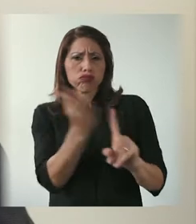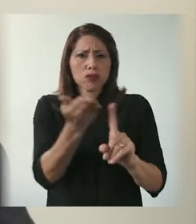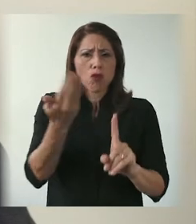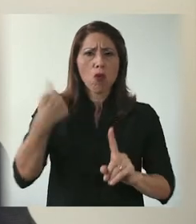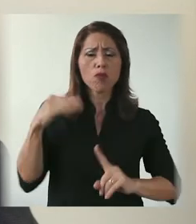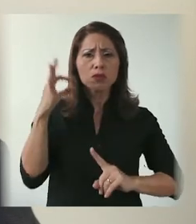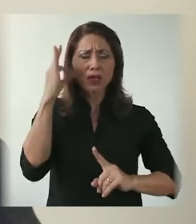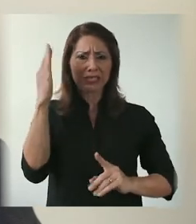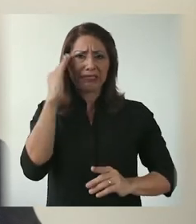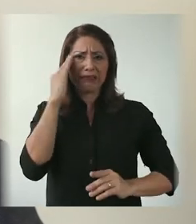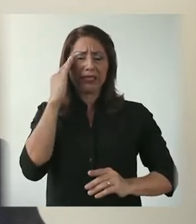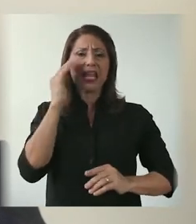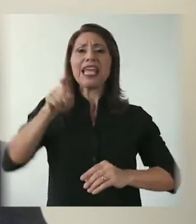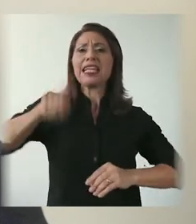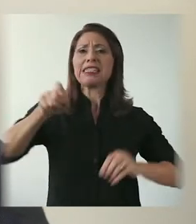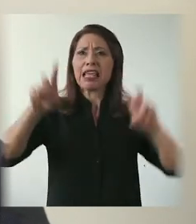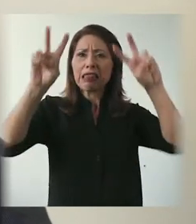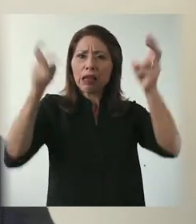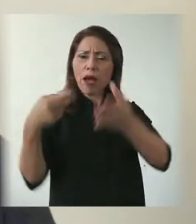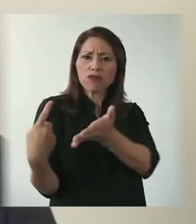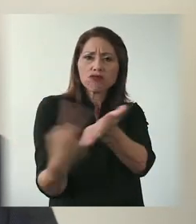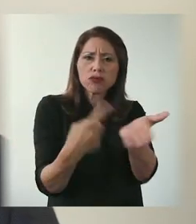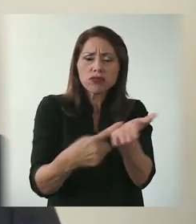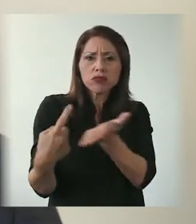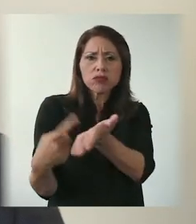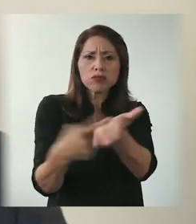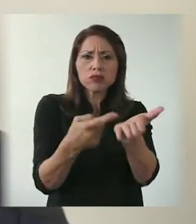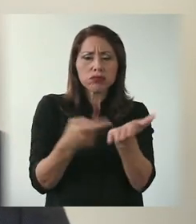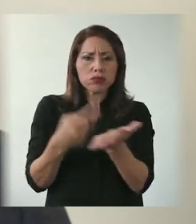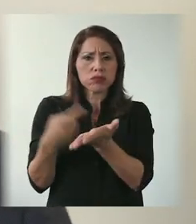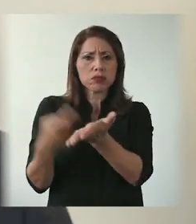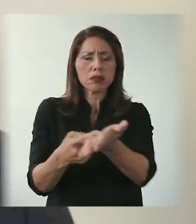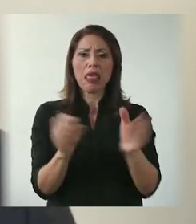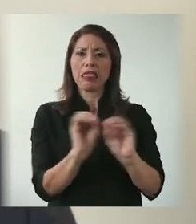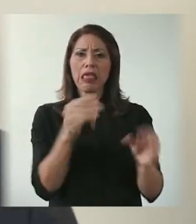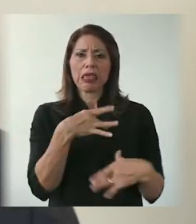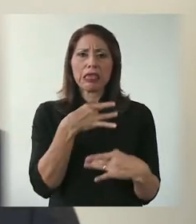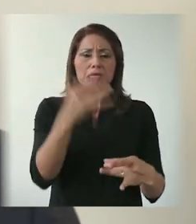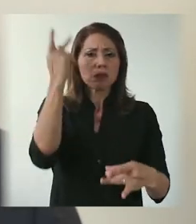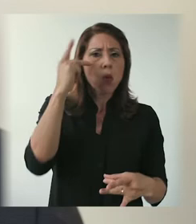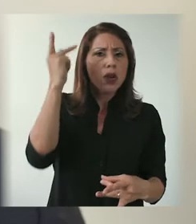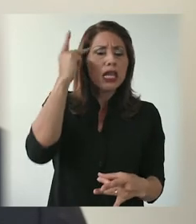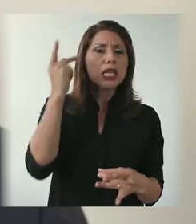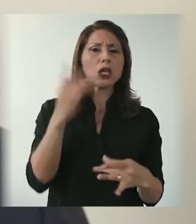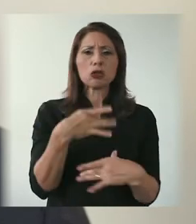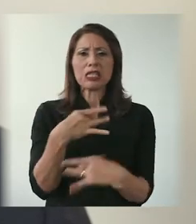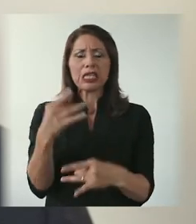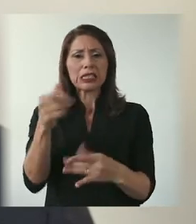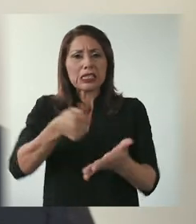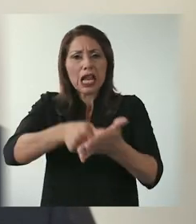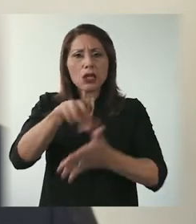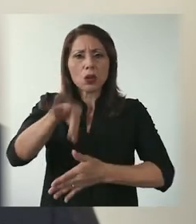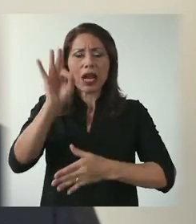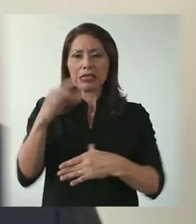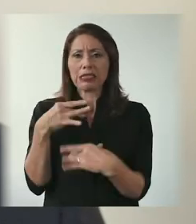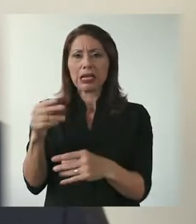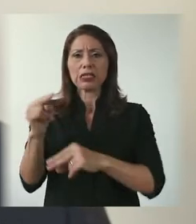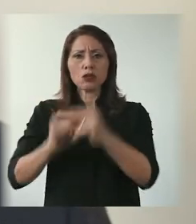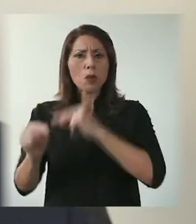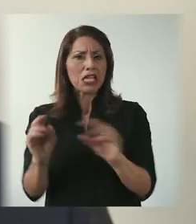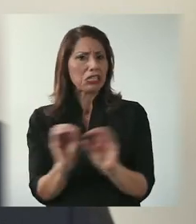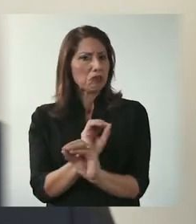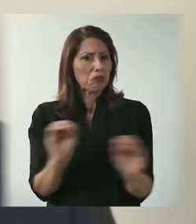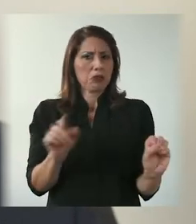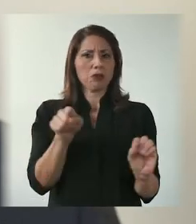de la necesidad de poner sobre la mesa esta discusión alejada de intereses políticos, electorales y comerciales,